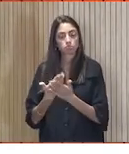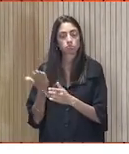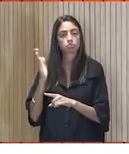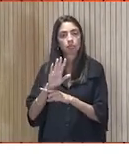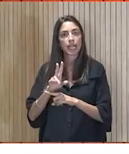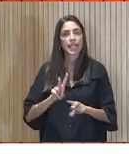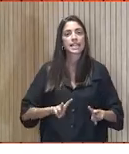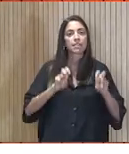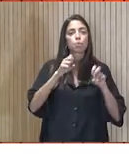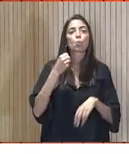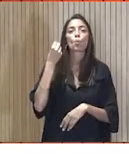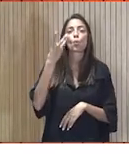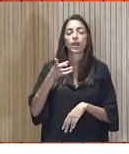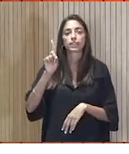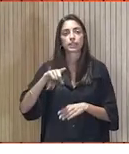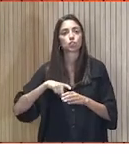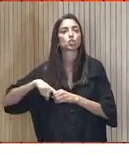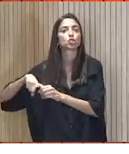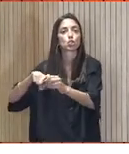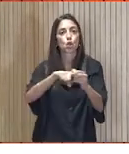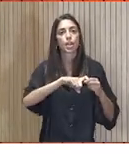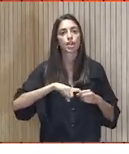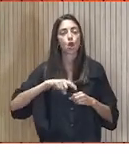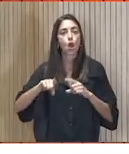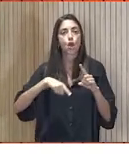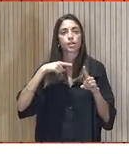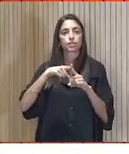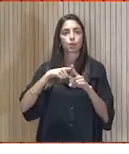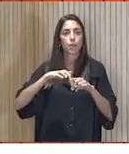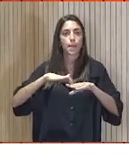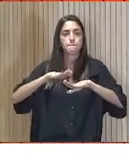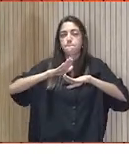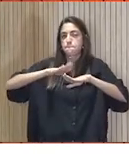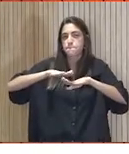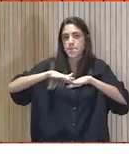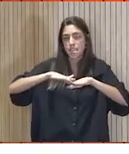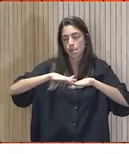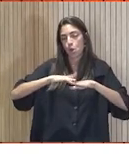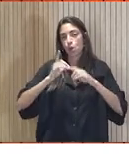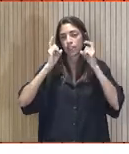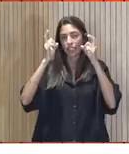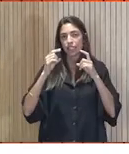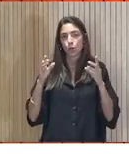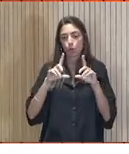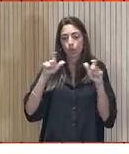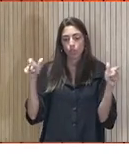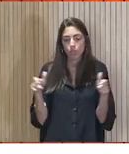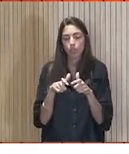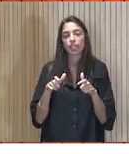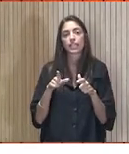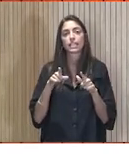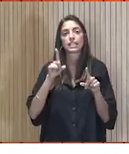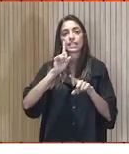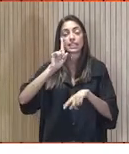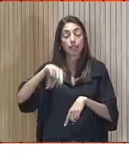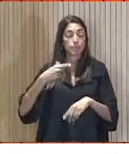cuánta solidaridad hay para minimizar la desigualdad y, sobre todo, para hacer mejor la vida de las personas. Y